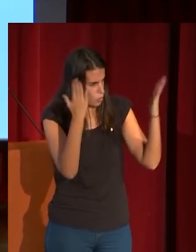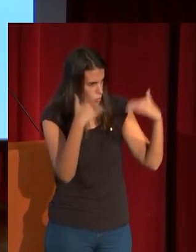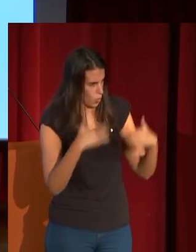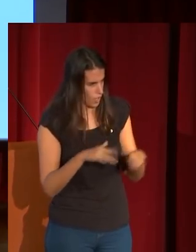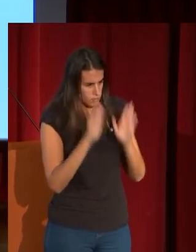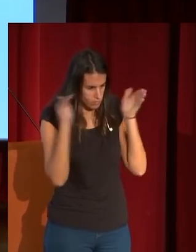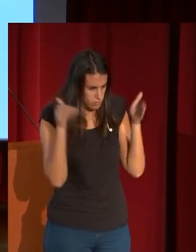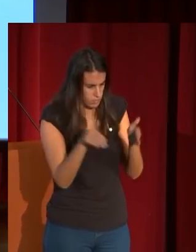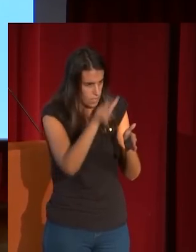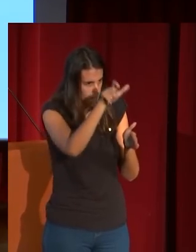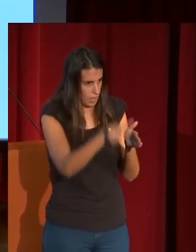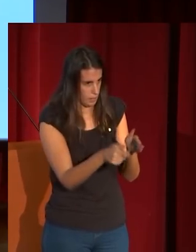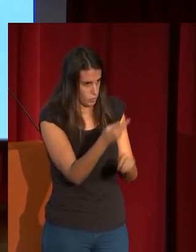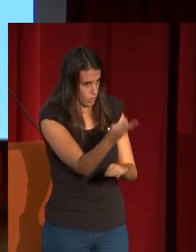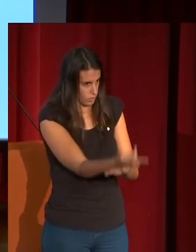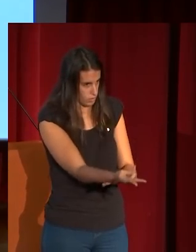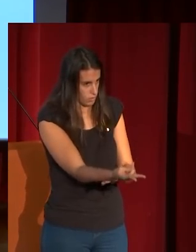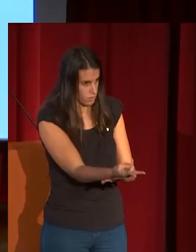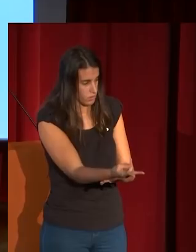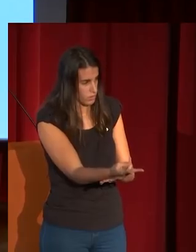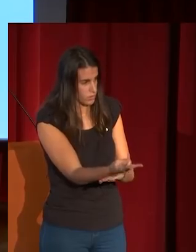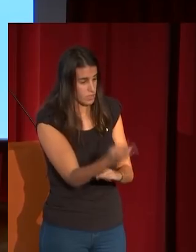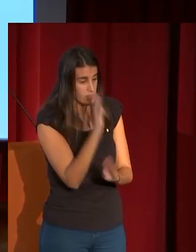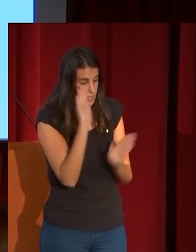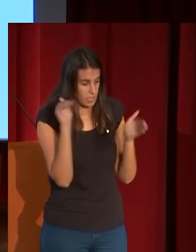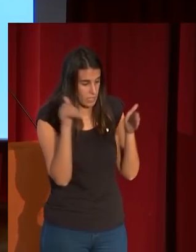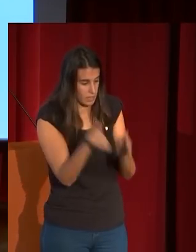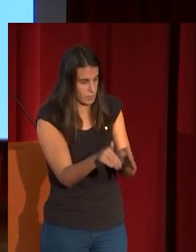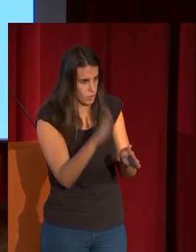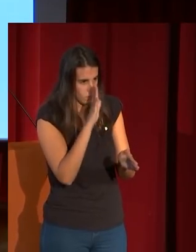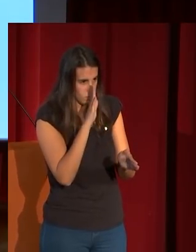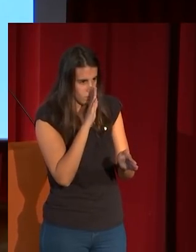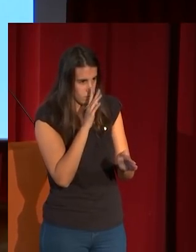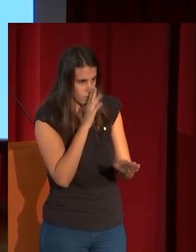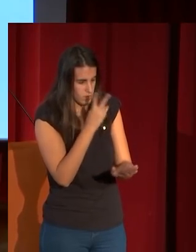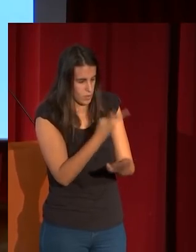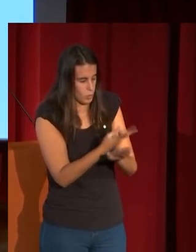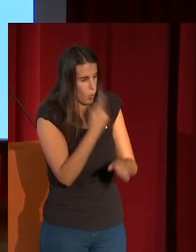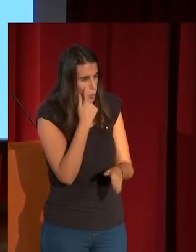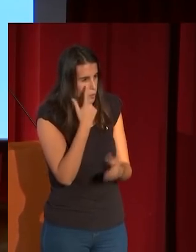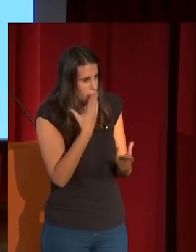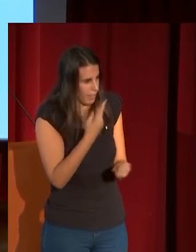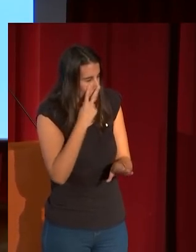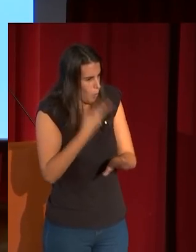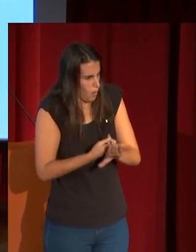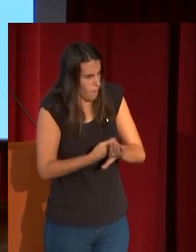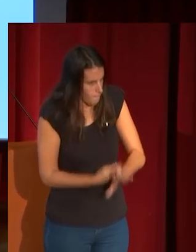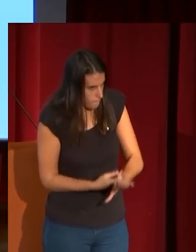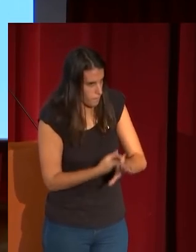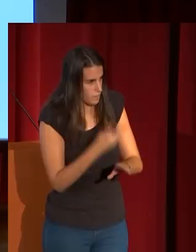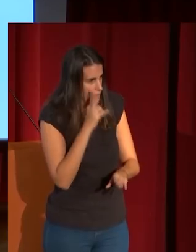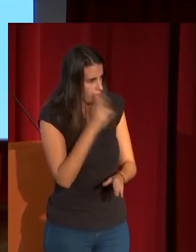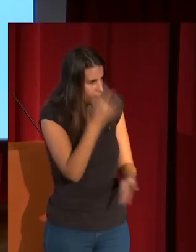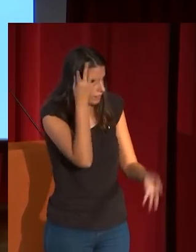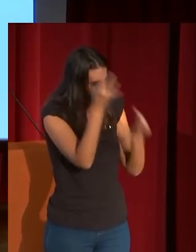objetivo fotográfico y cómo eso hace aplastarse a la figura contra el suelo es una visión realmente